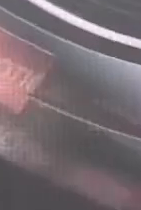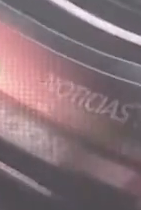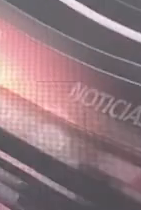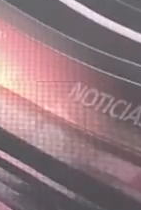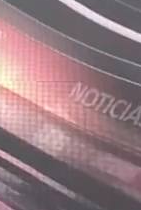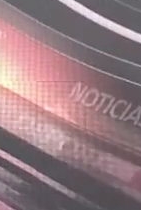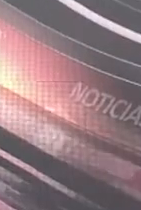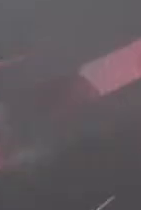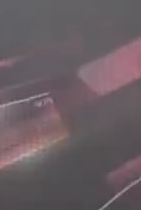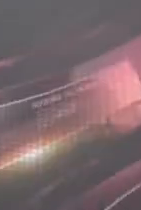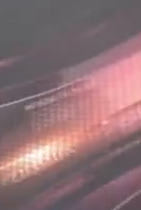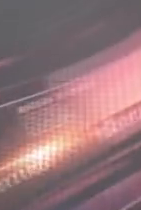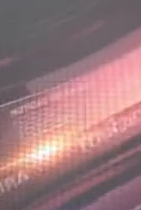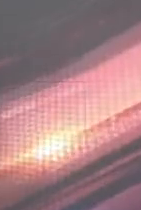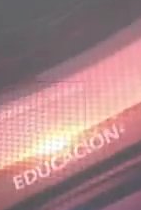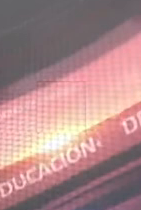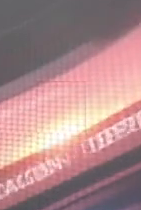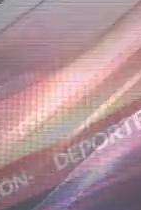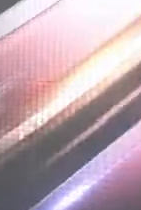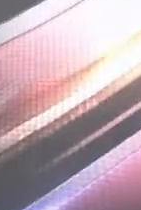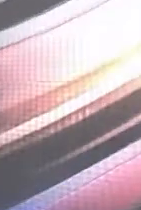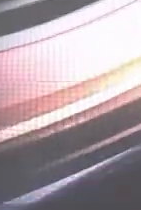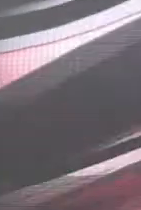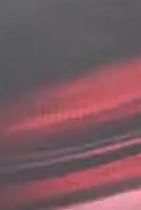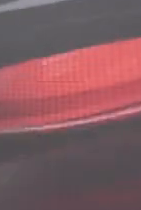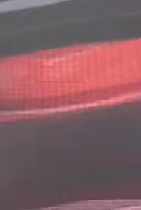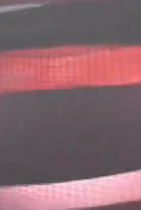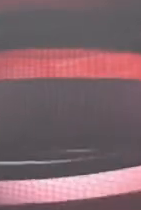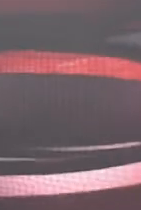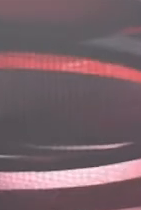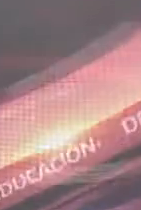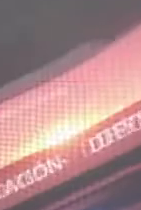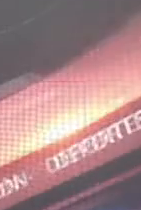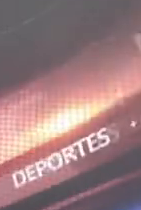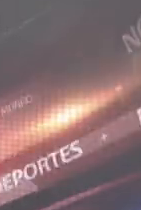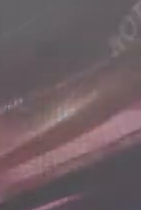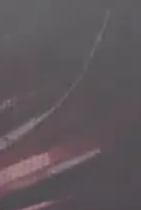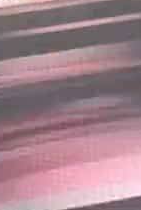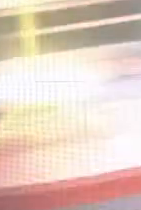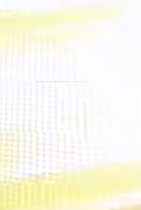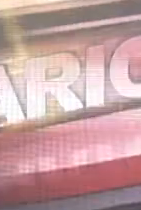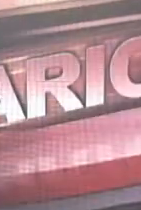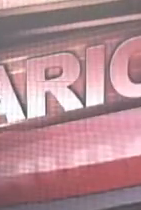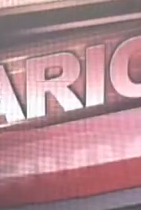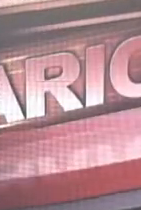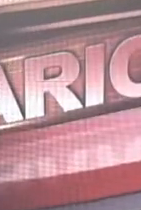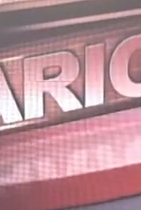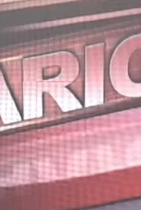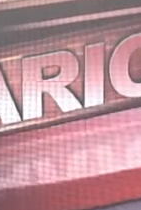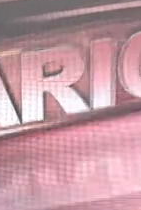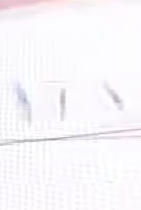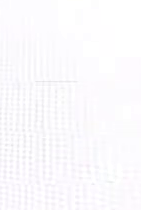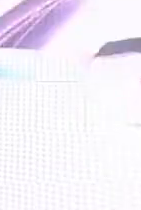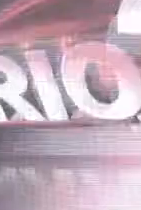grandes... Enormes sueldos justamente que ocupan las autoridades de Lepre que siempre fueron